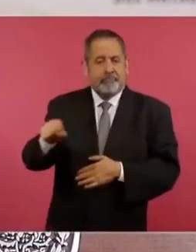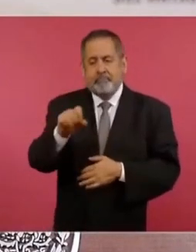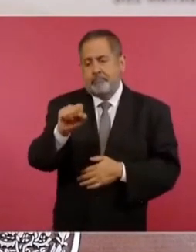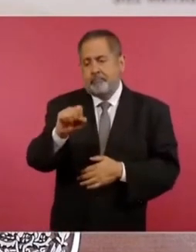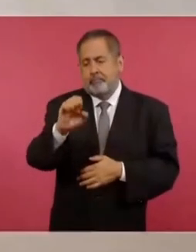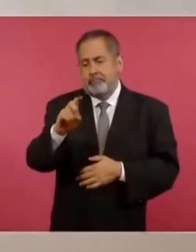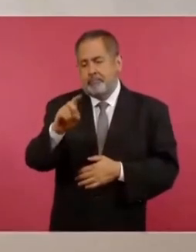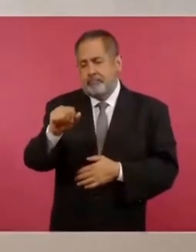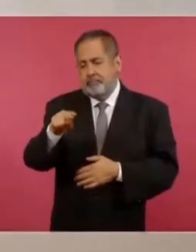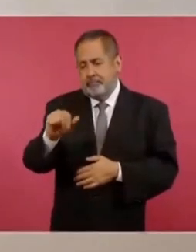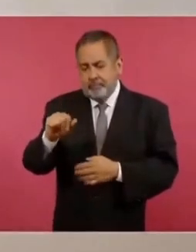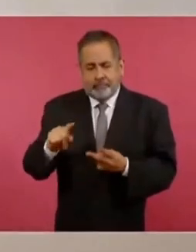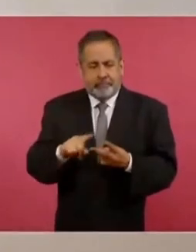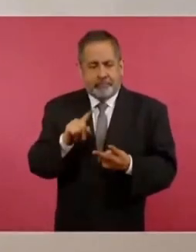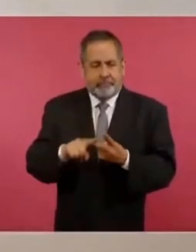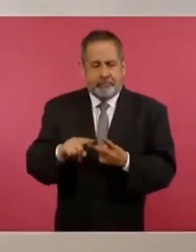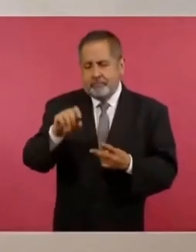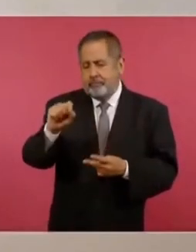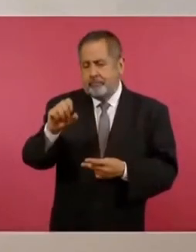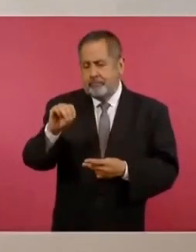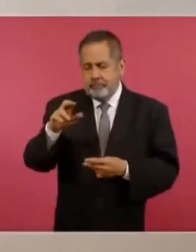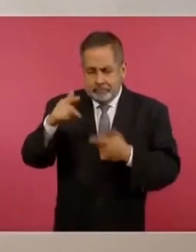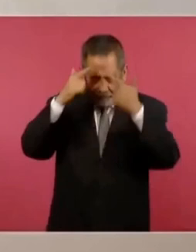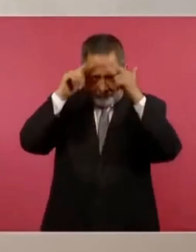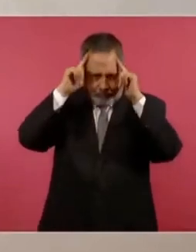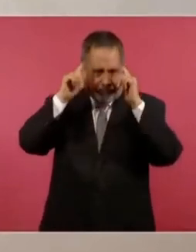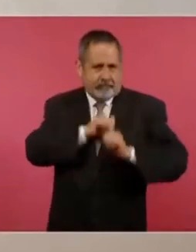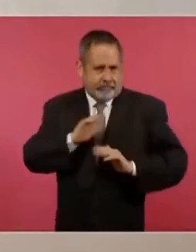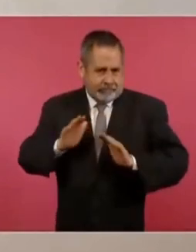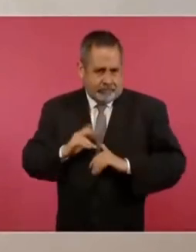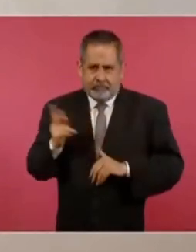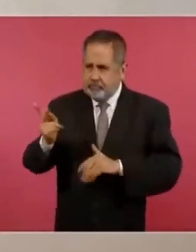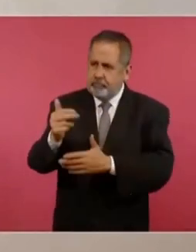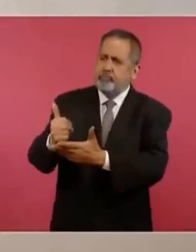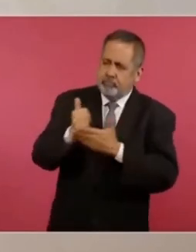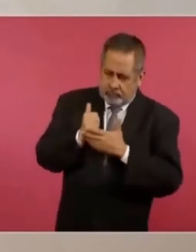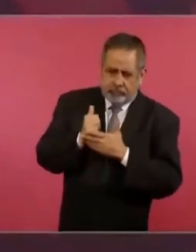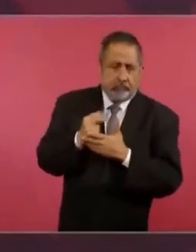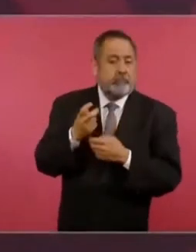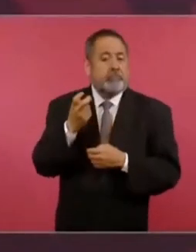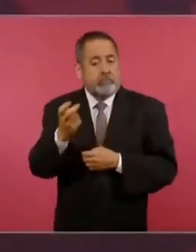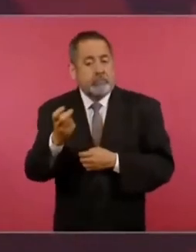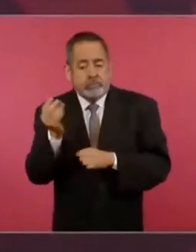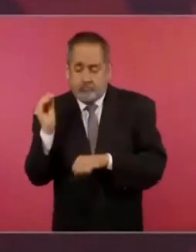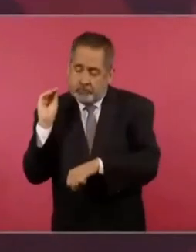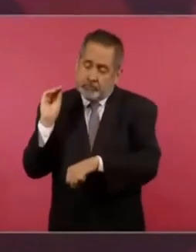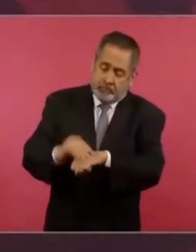nos ayudaran y por eso creamos la Guardia Nacional.